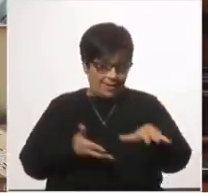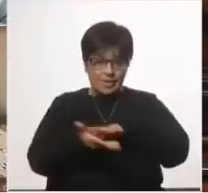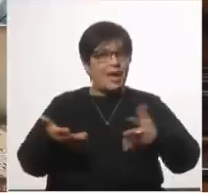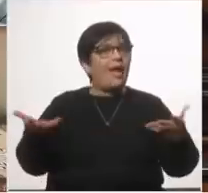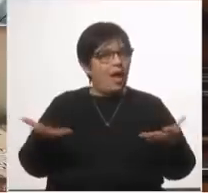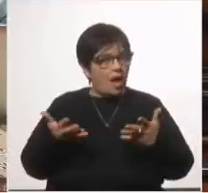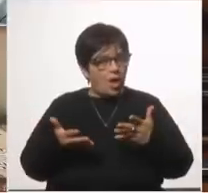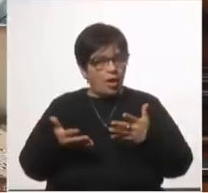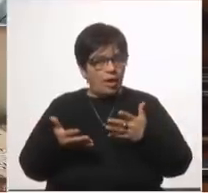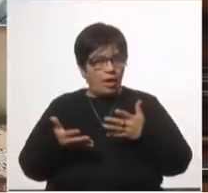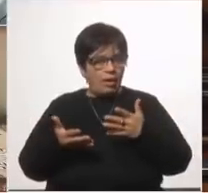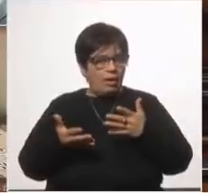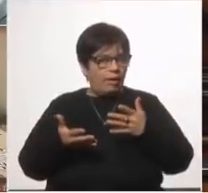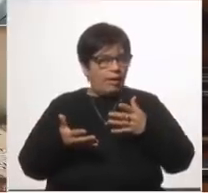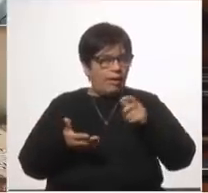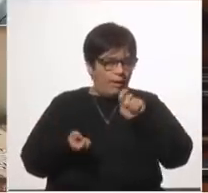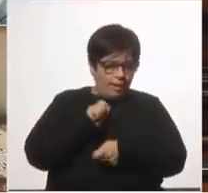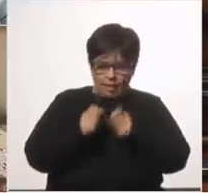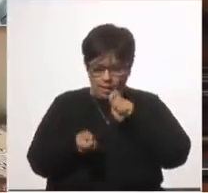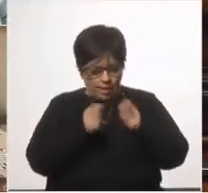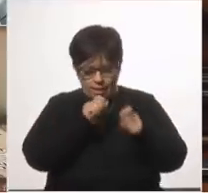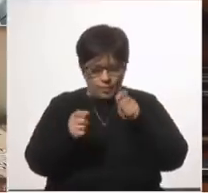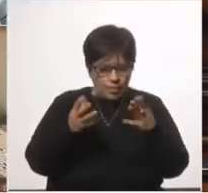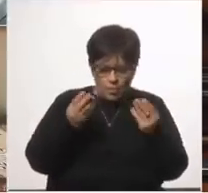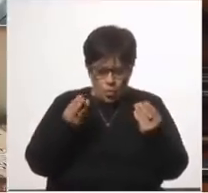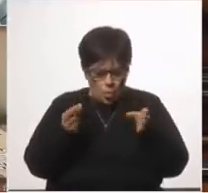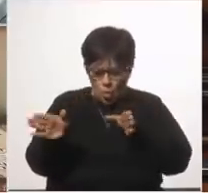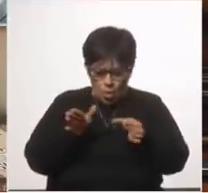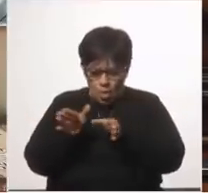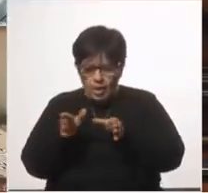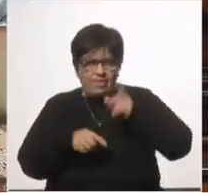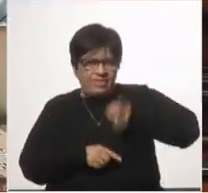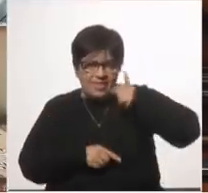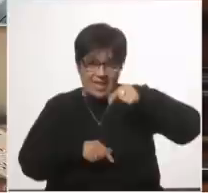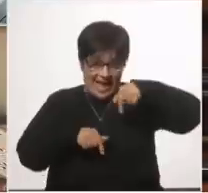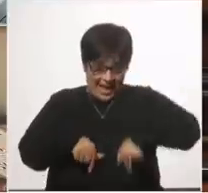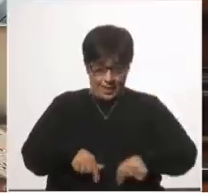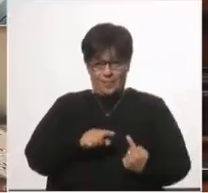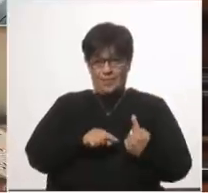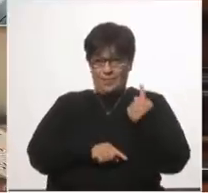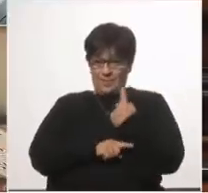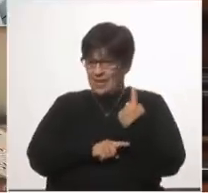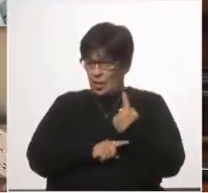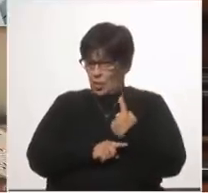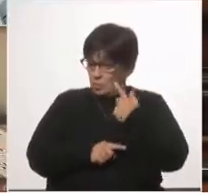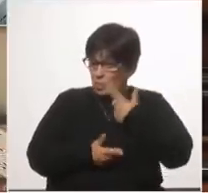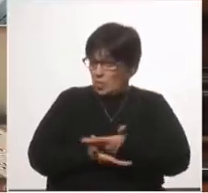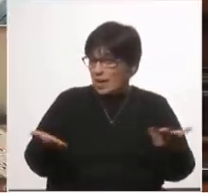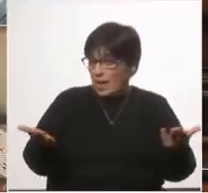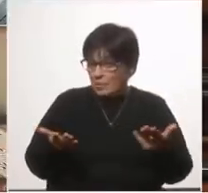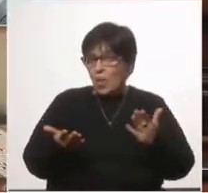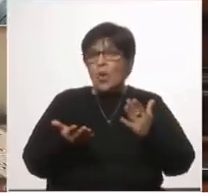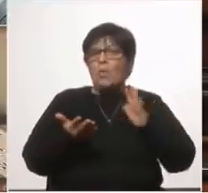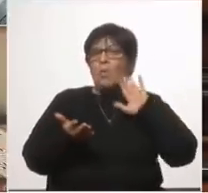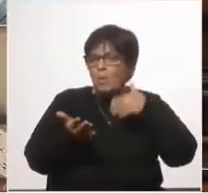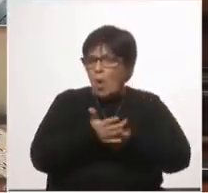recorrimos varios caminos de propuestas en este ámbito legislativo. Primero, presentando decenas de minutas y